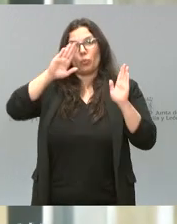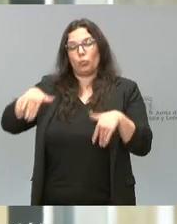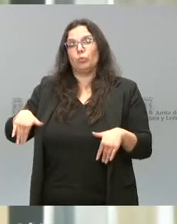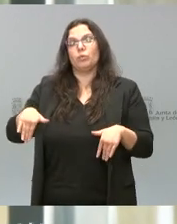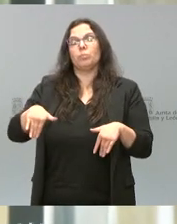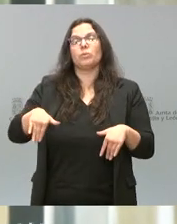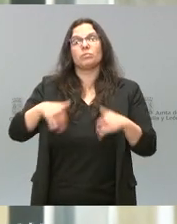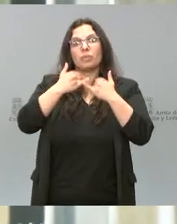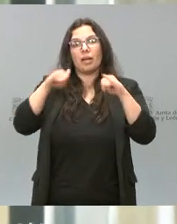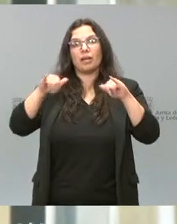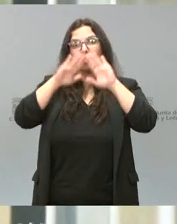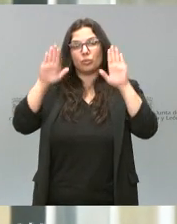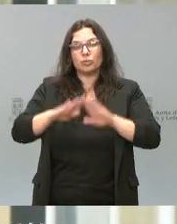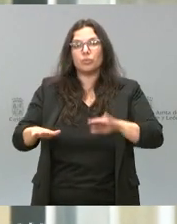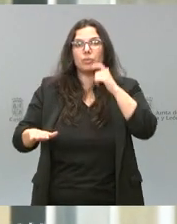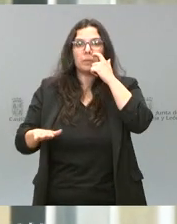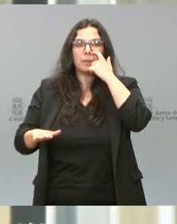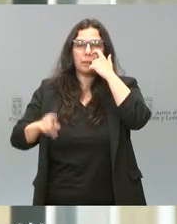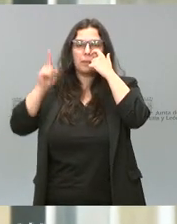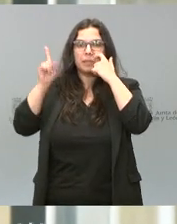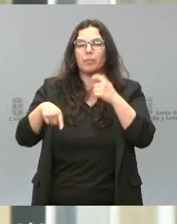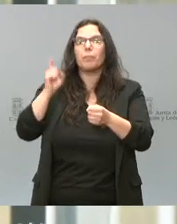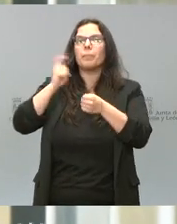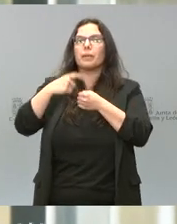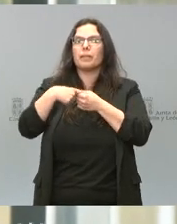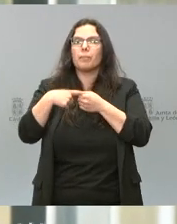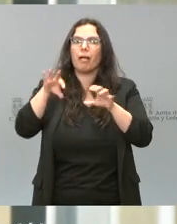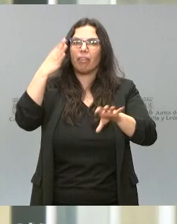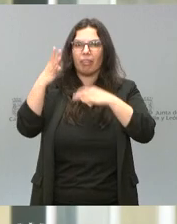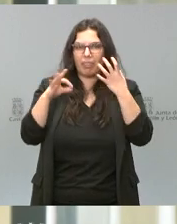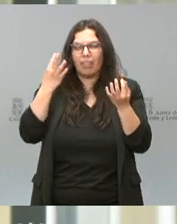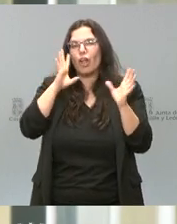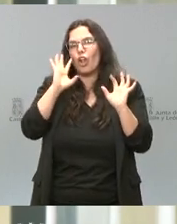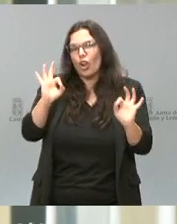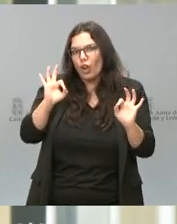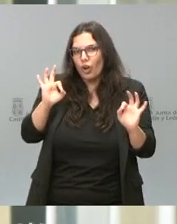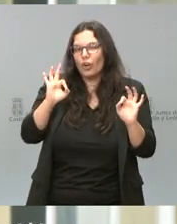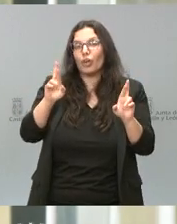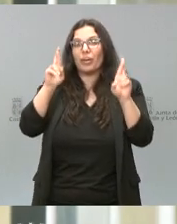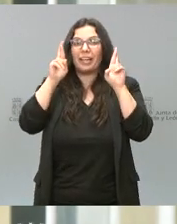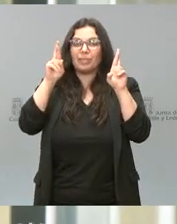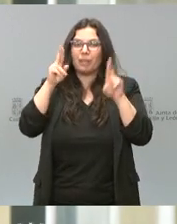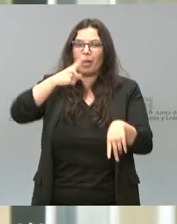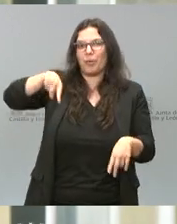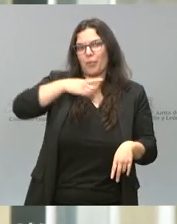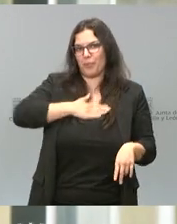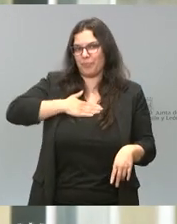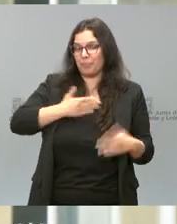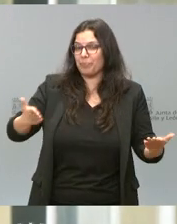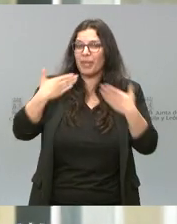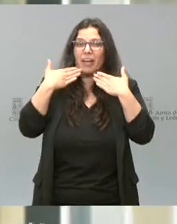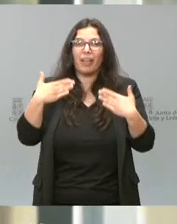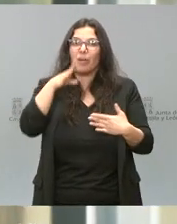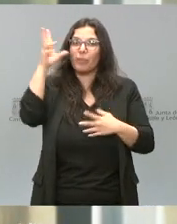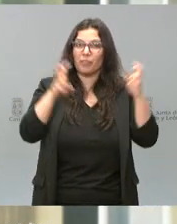este acto, pues vamos a también poder participar de un pequeño agape que, por supuesto, esperamos que sea de su agrado. Así que muchísimas gracias